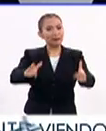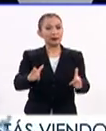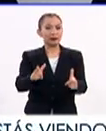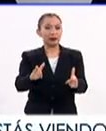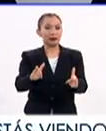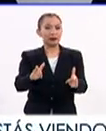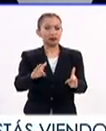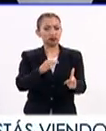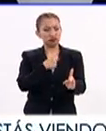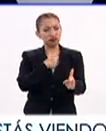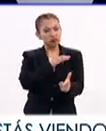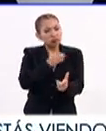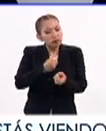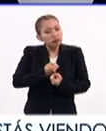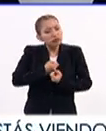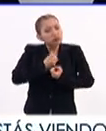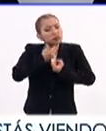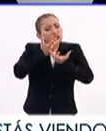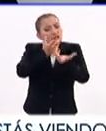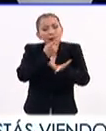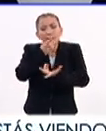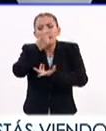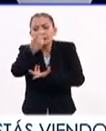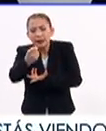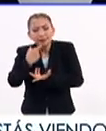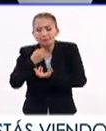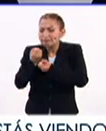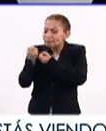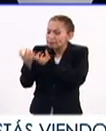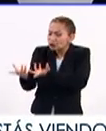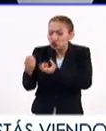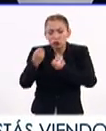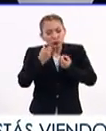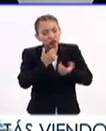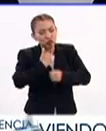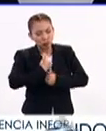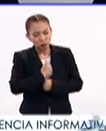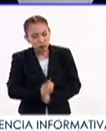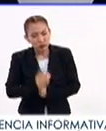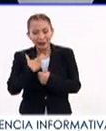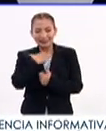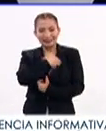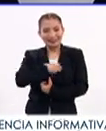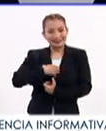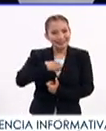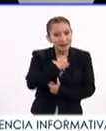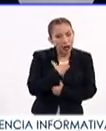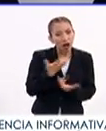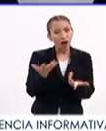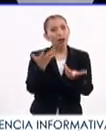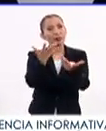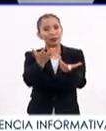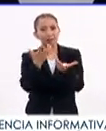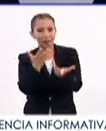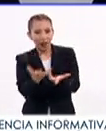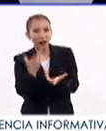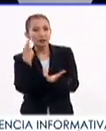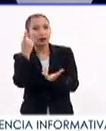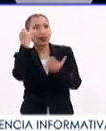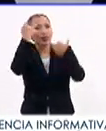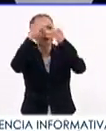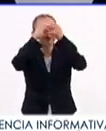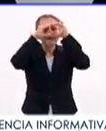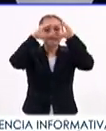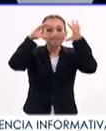de poder expresarse, de podernos decir sus dolores, sus alegrías, sus deseos, sus